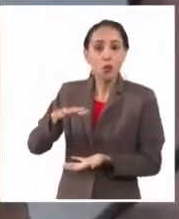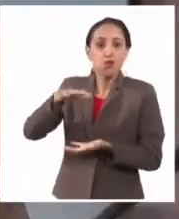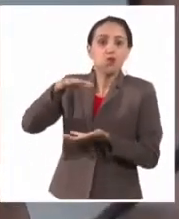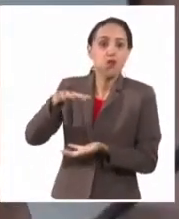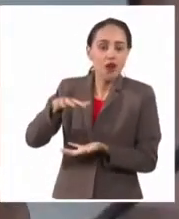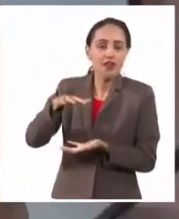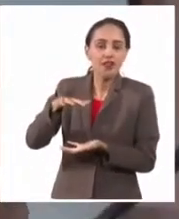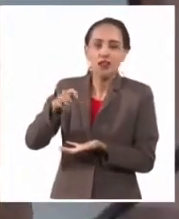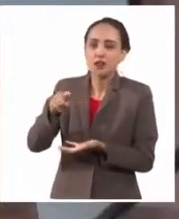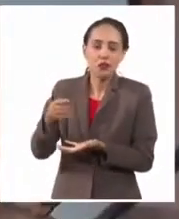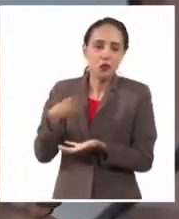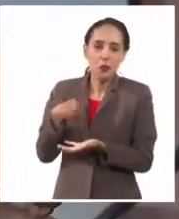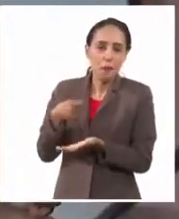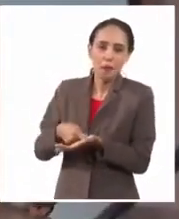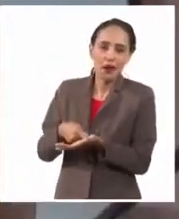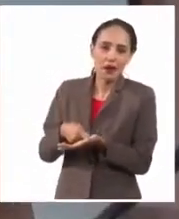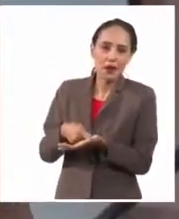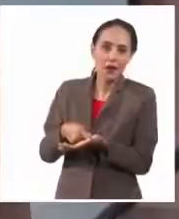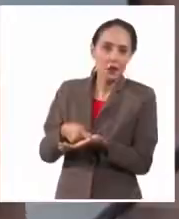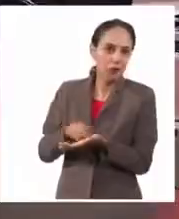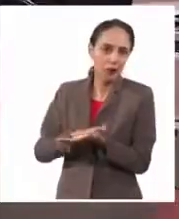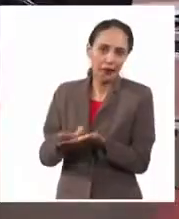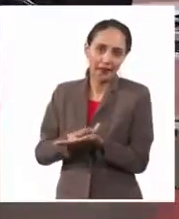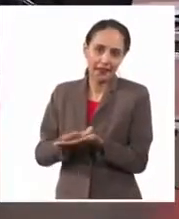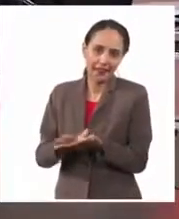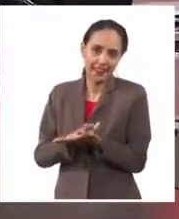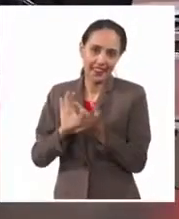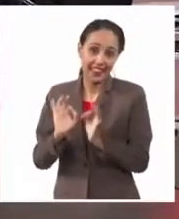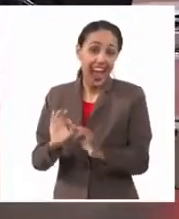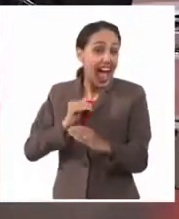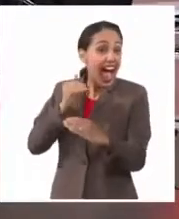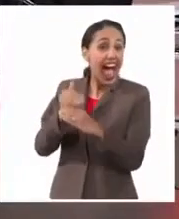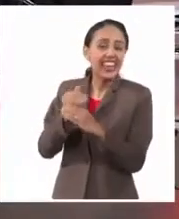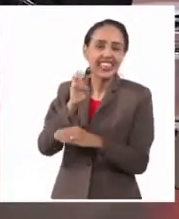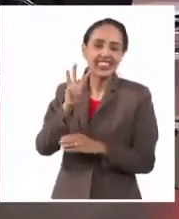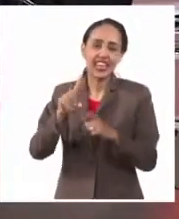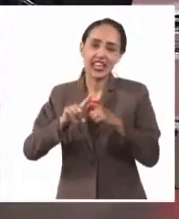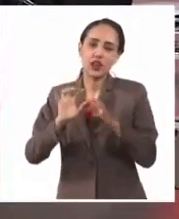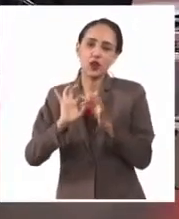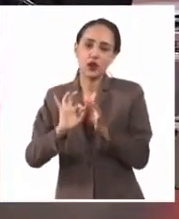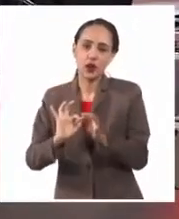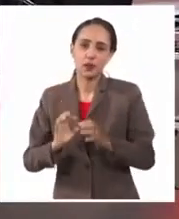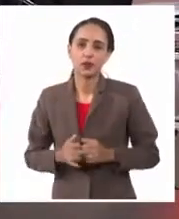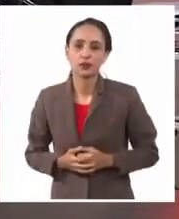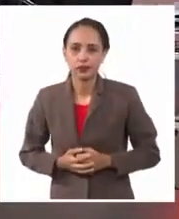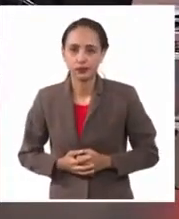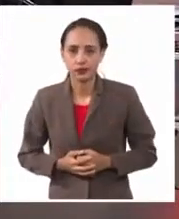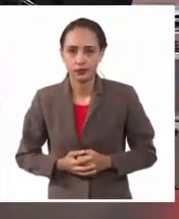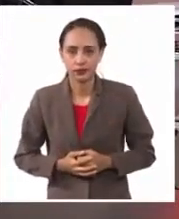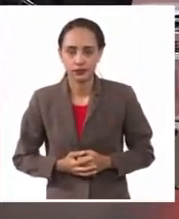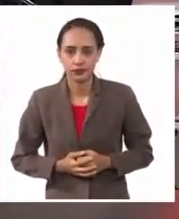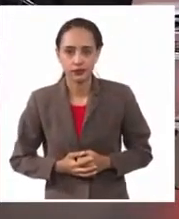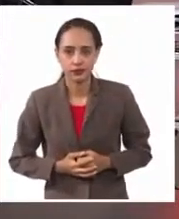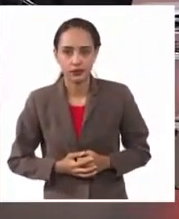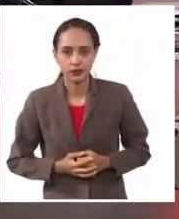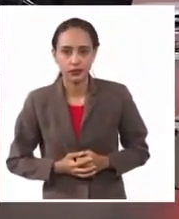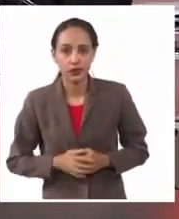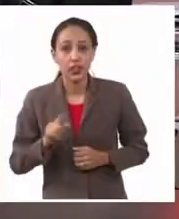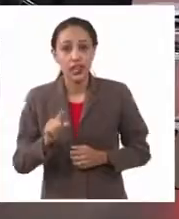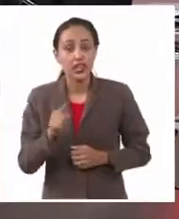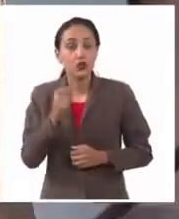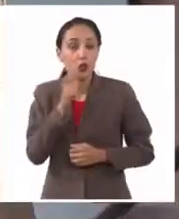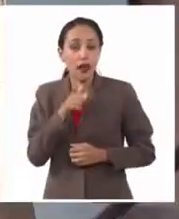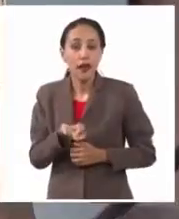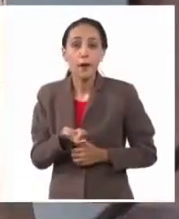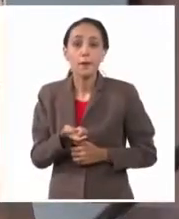sin tener que pagar el arancel. En eso estamos hablando del arancel aduanal. No del pago, por ejemplo, de la mensajería por correo, etc. No,